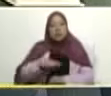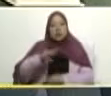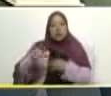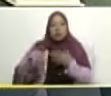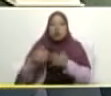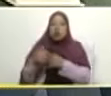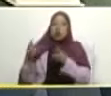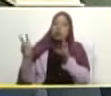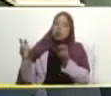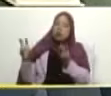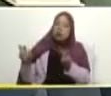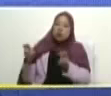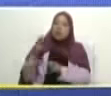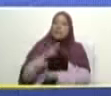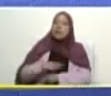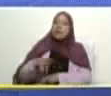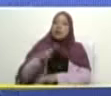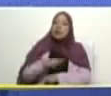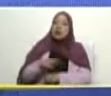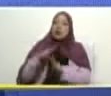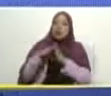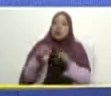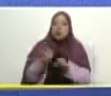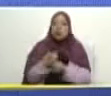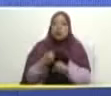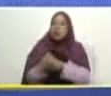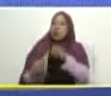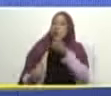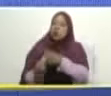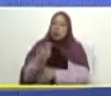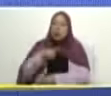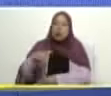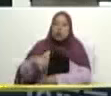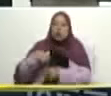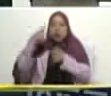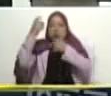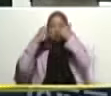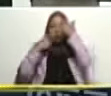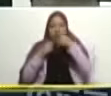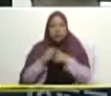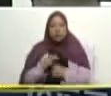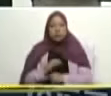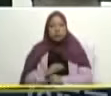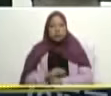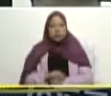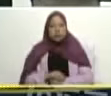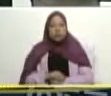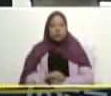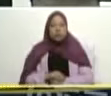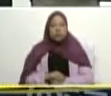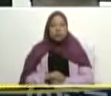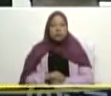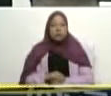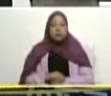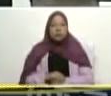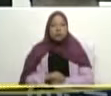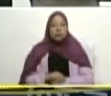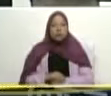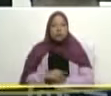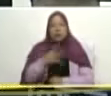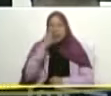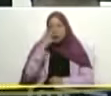nueva generación y las misiones y grandes misiones fundacionales de nuestro comandante Chávez es la orden